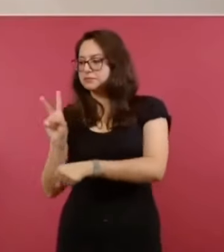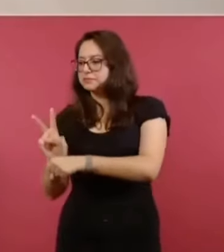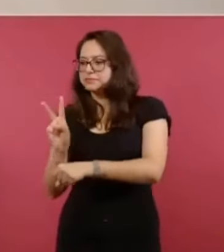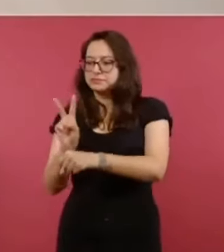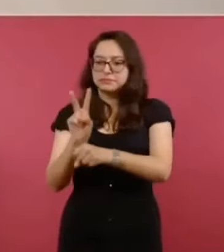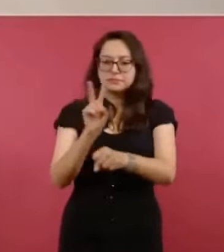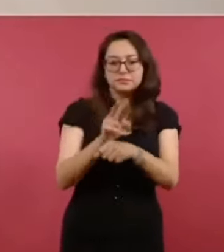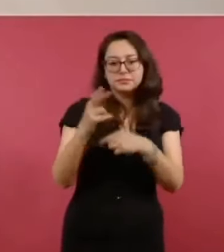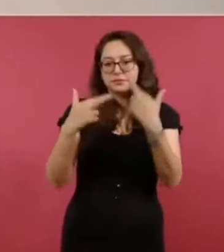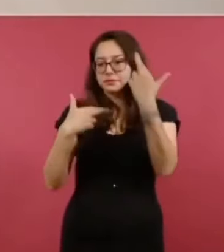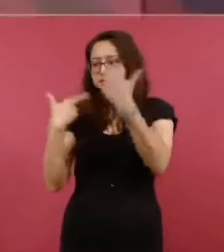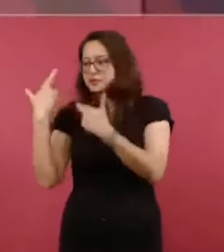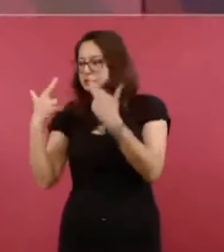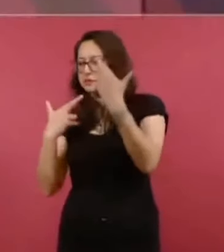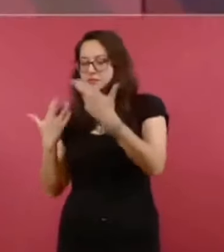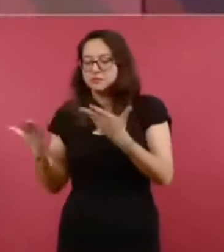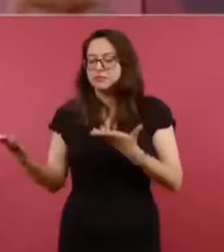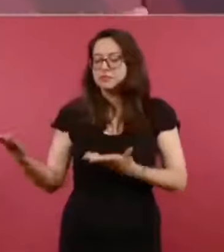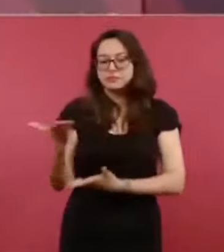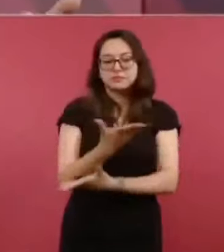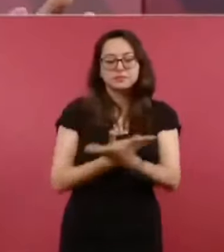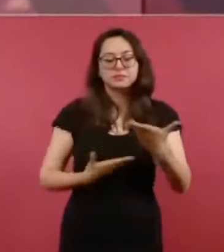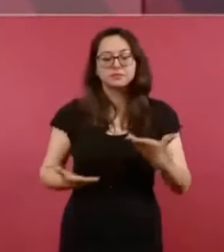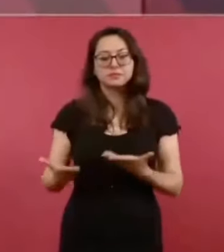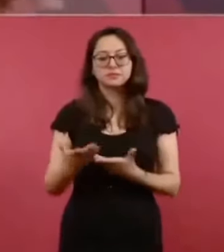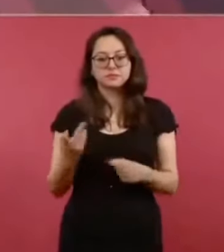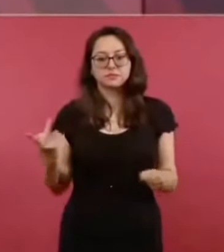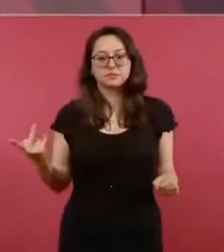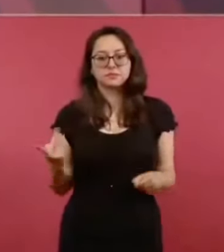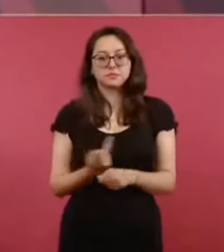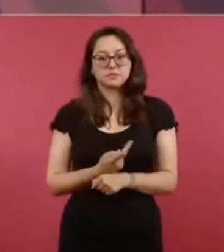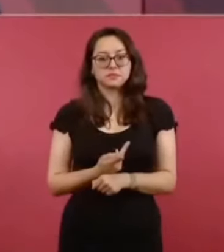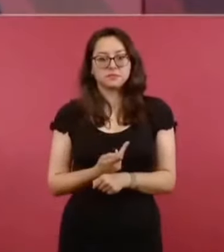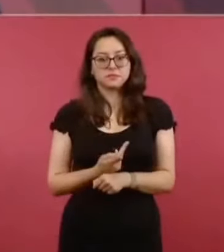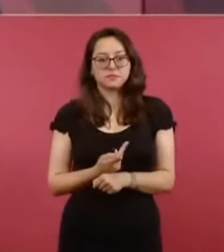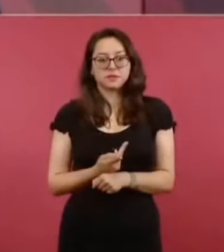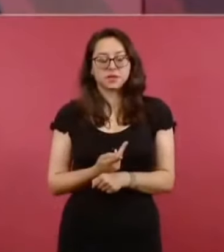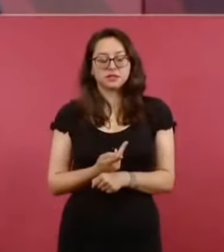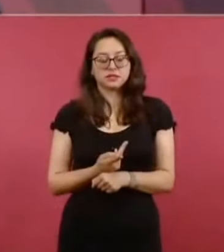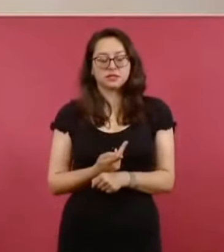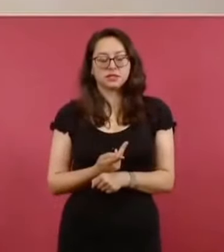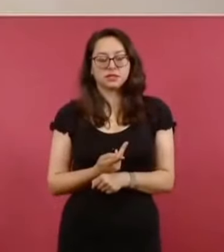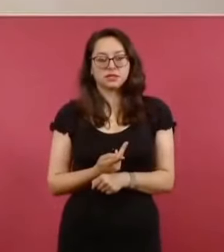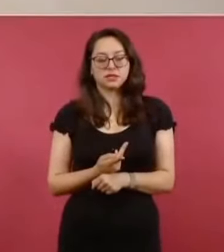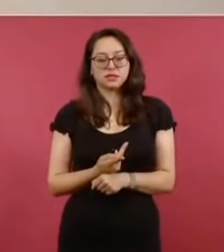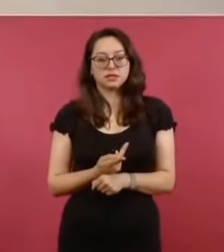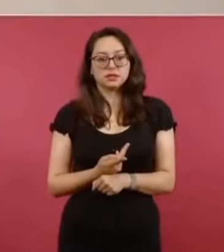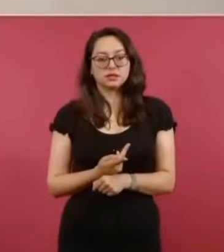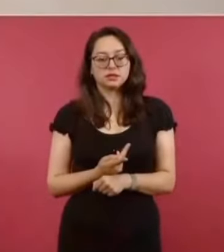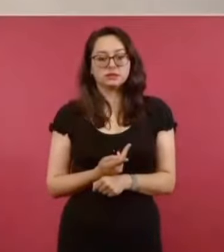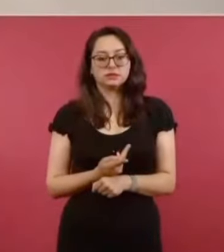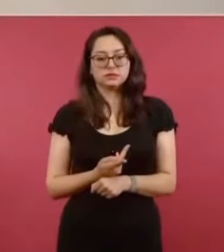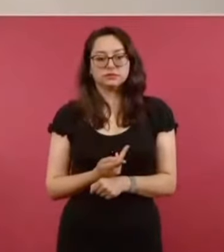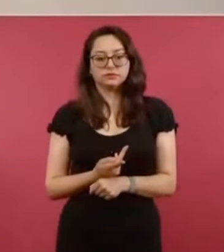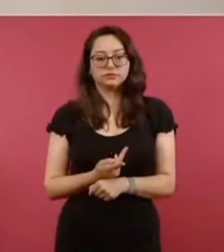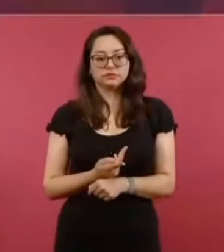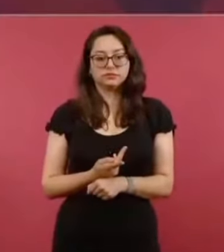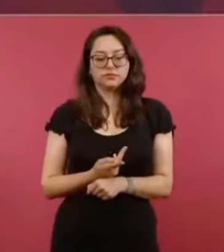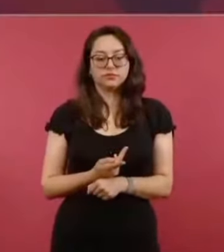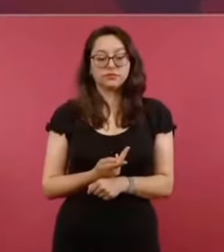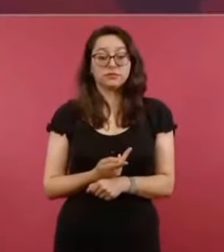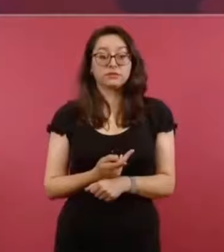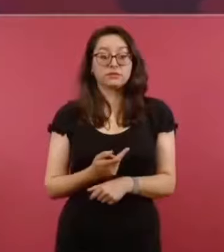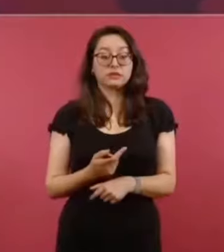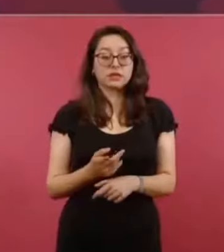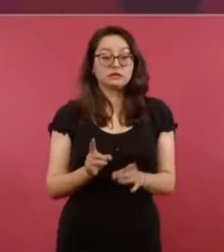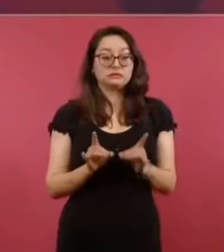y de nuevo, no sé si se dieron cuenta ustedes, se me había pasado comentarlo,